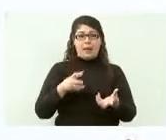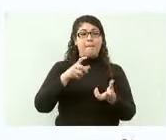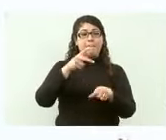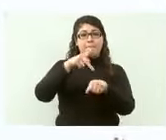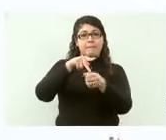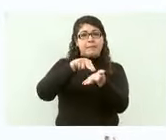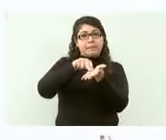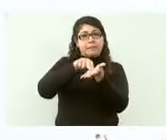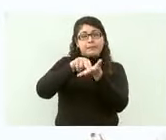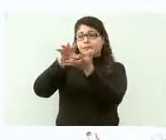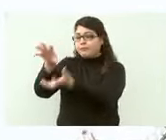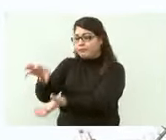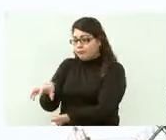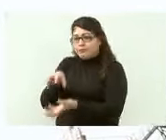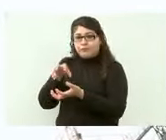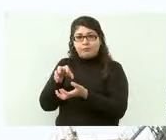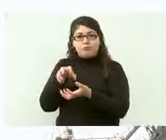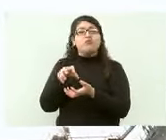región.